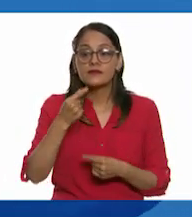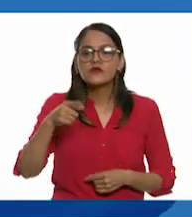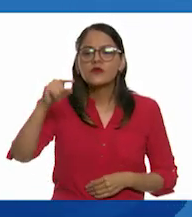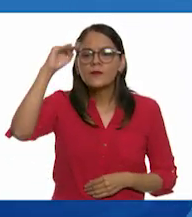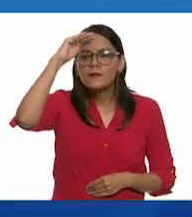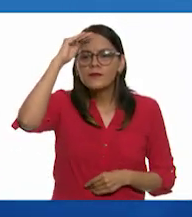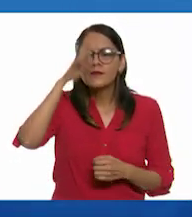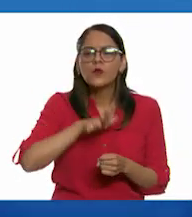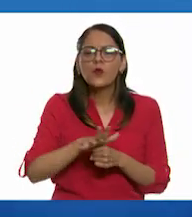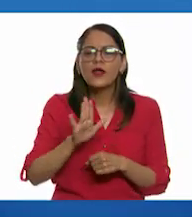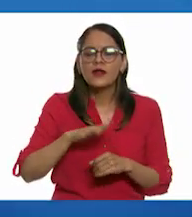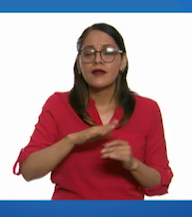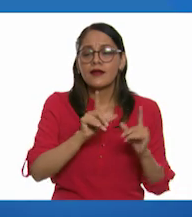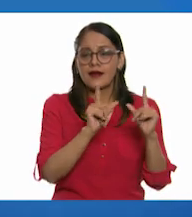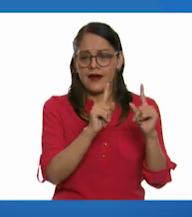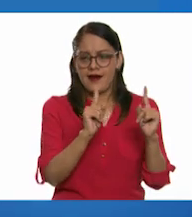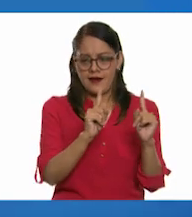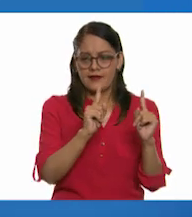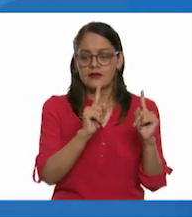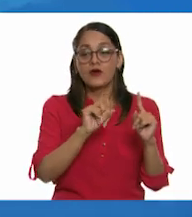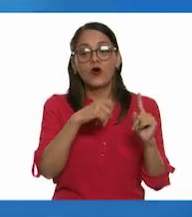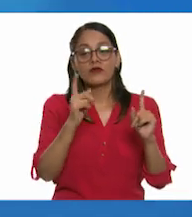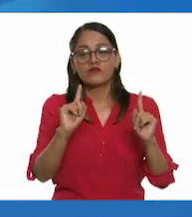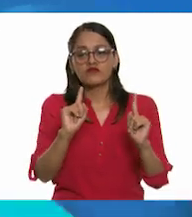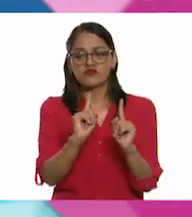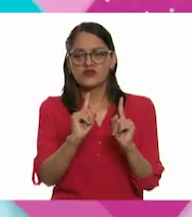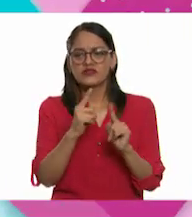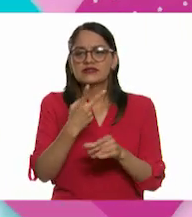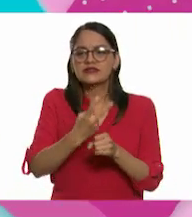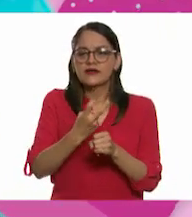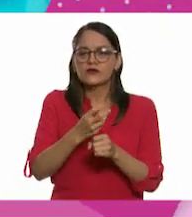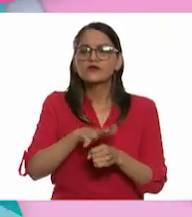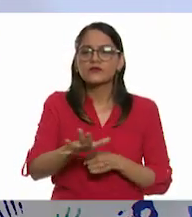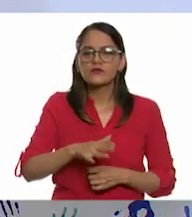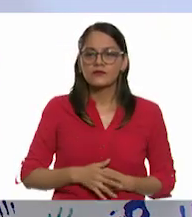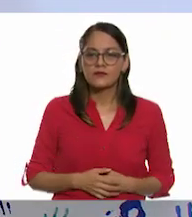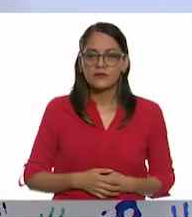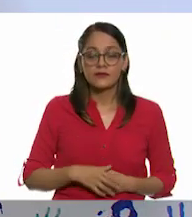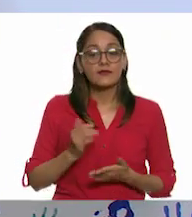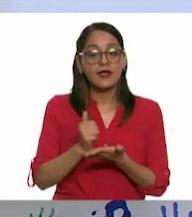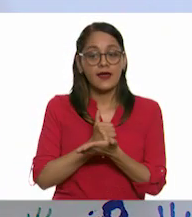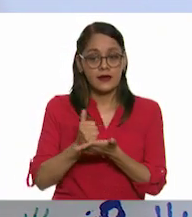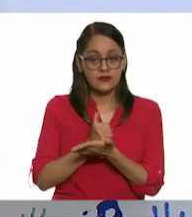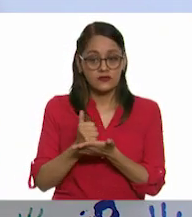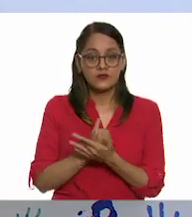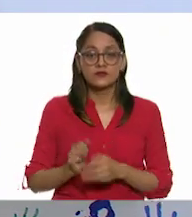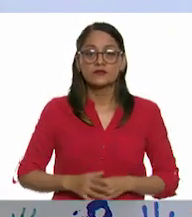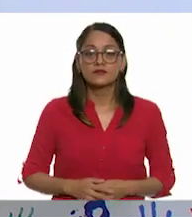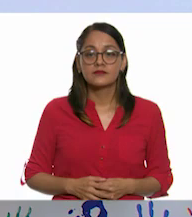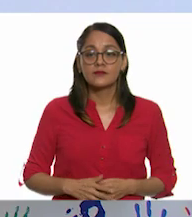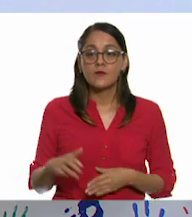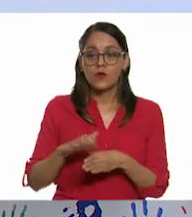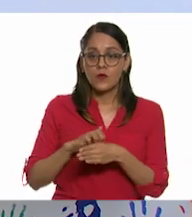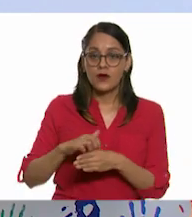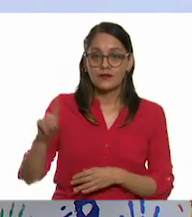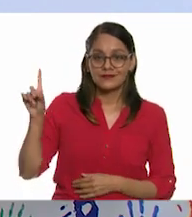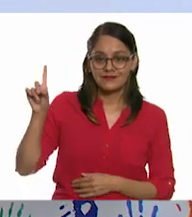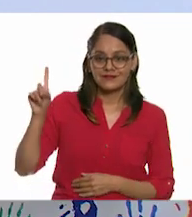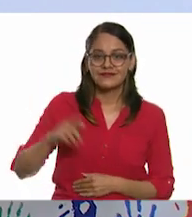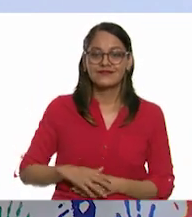imaginan que es el siguiente en tamaño? Veamos, nos queda el azul, el morado,